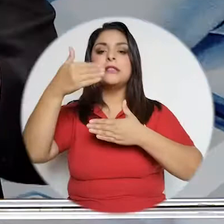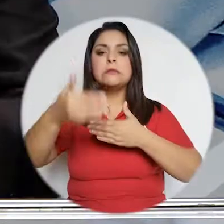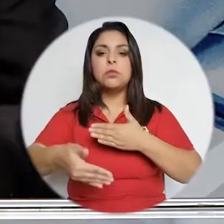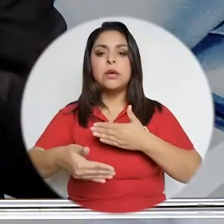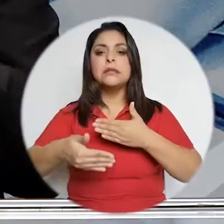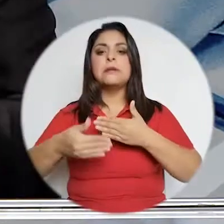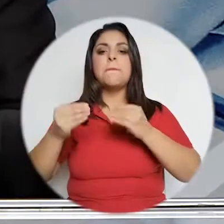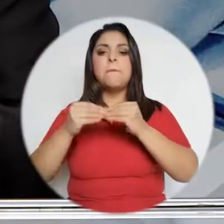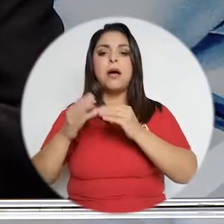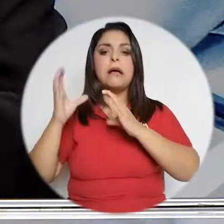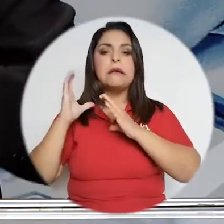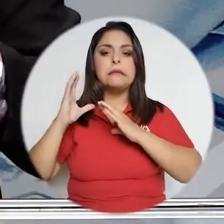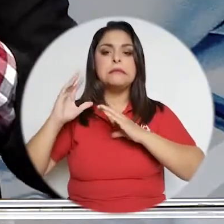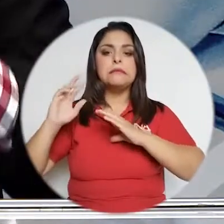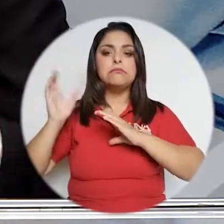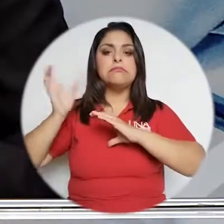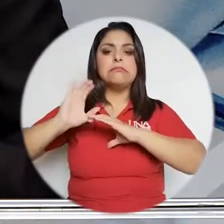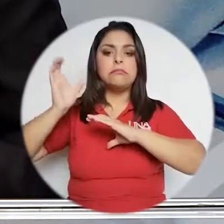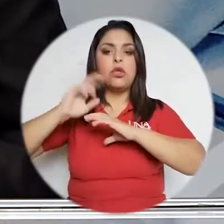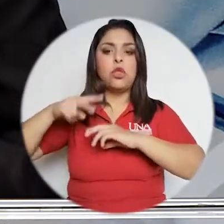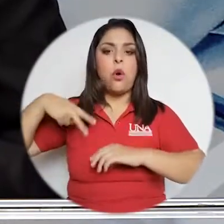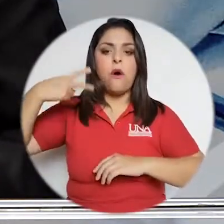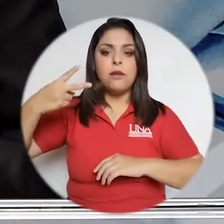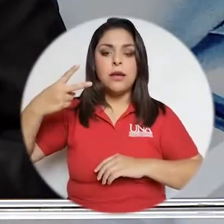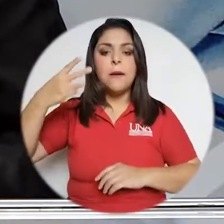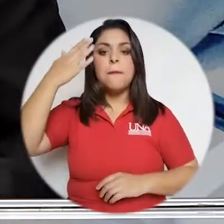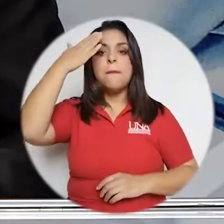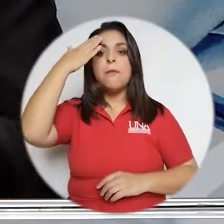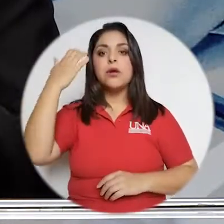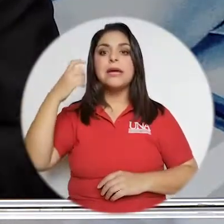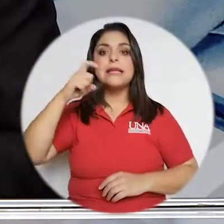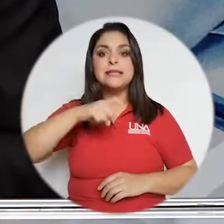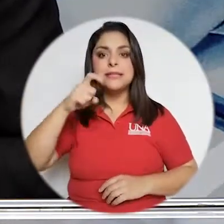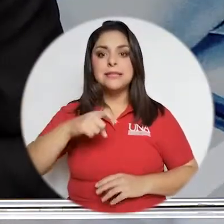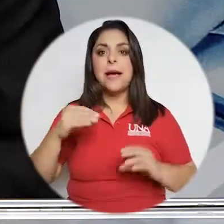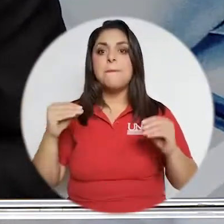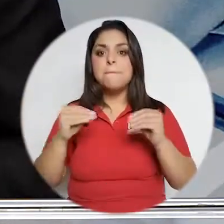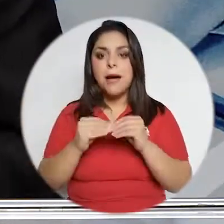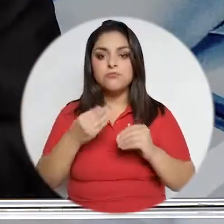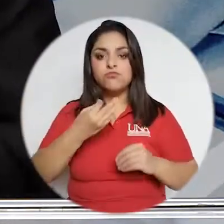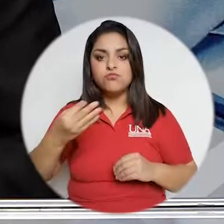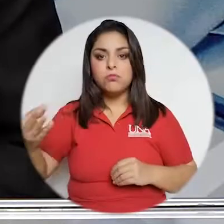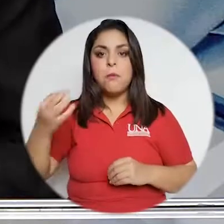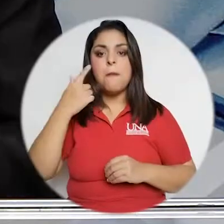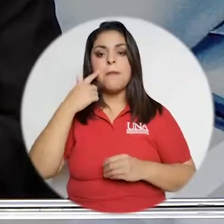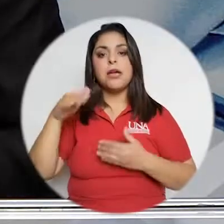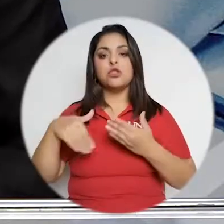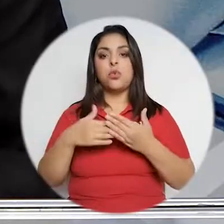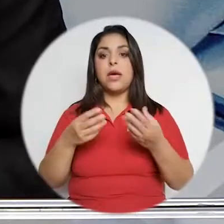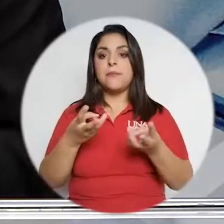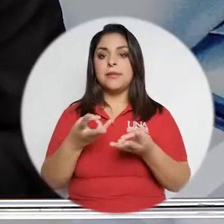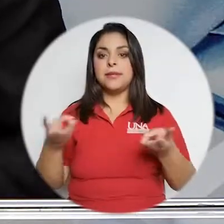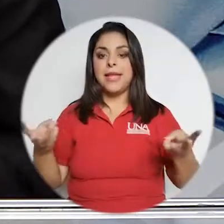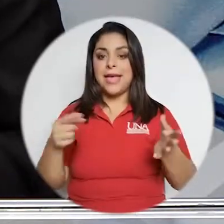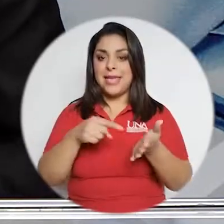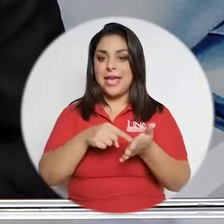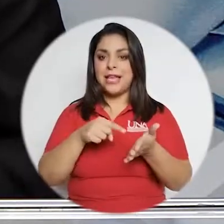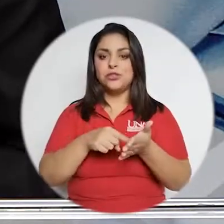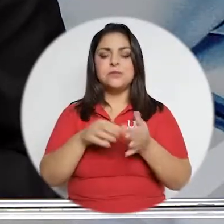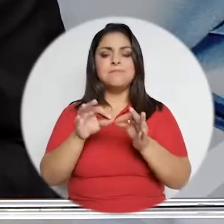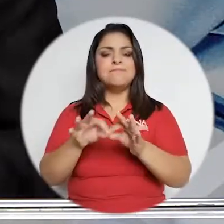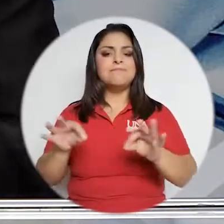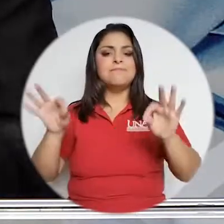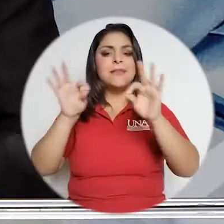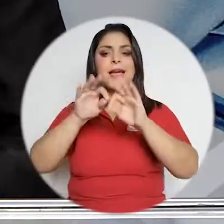requerir cada vez con más frecuencia en todas las demás materias y son fundamentales para algo clave en los